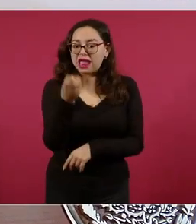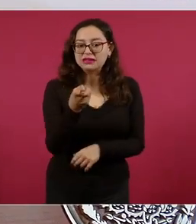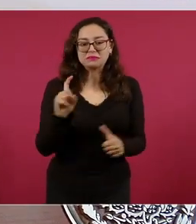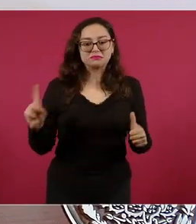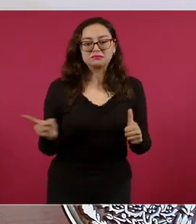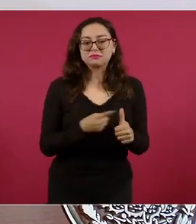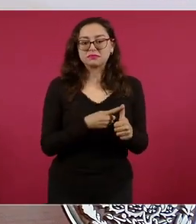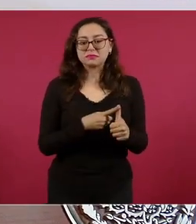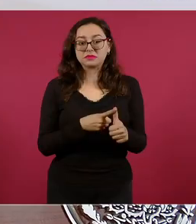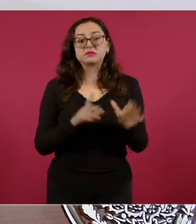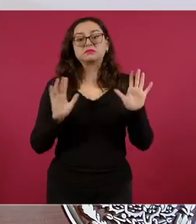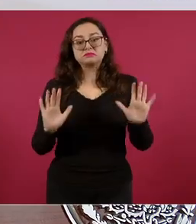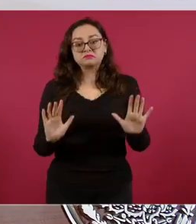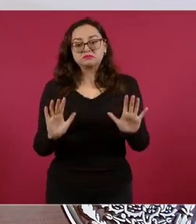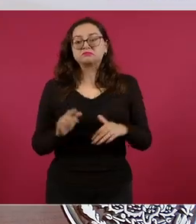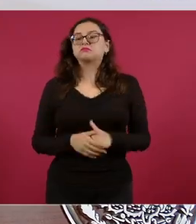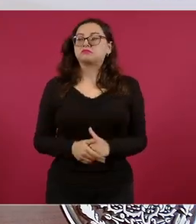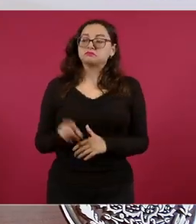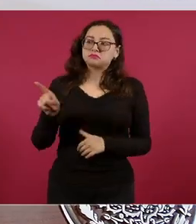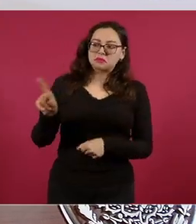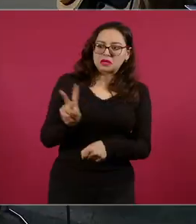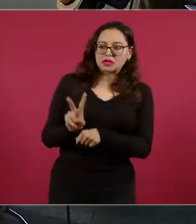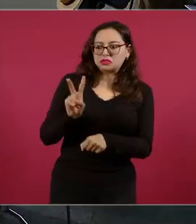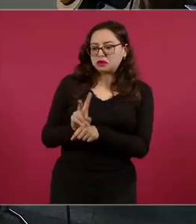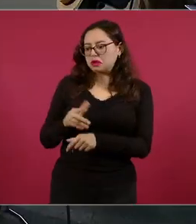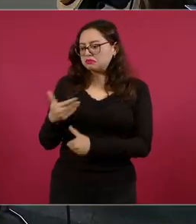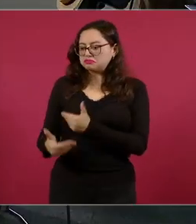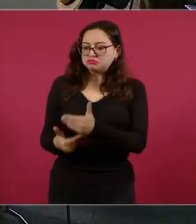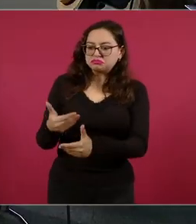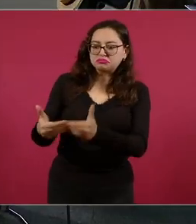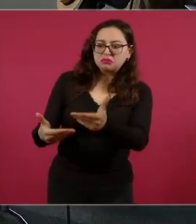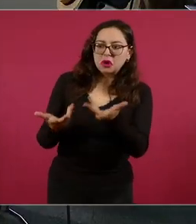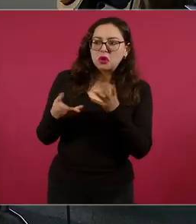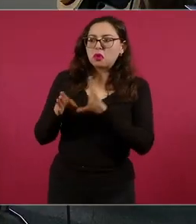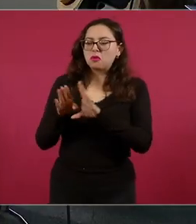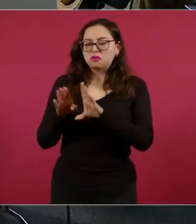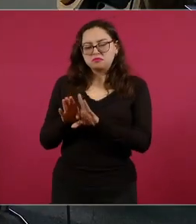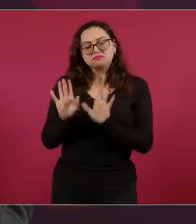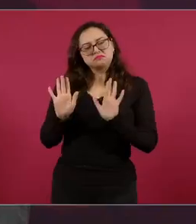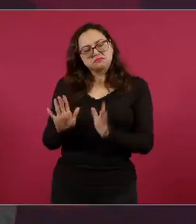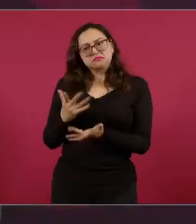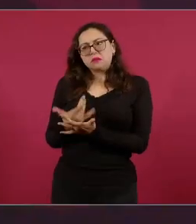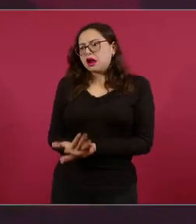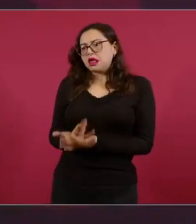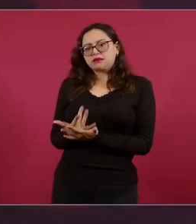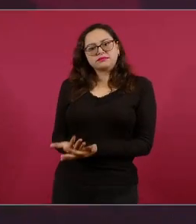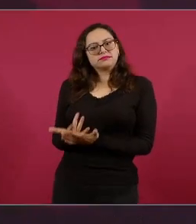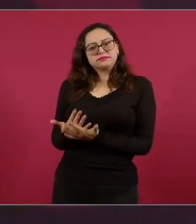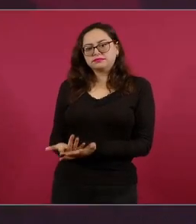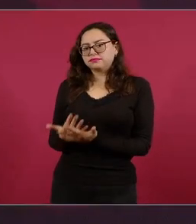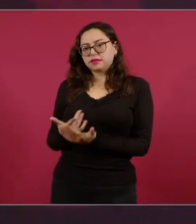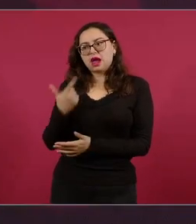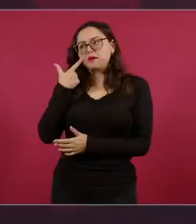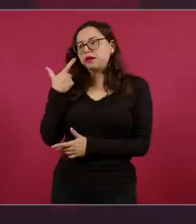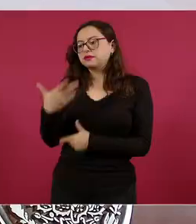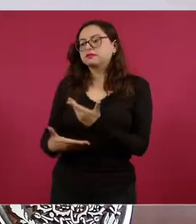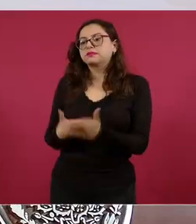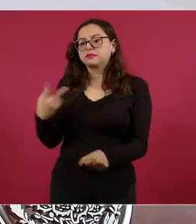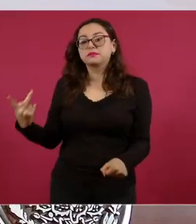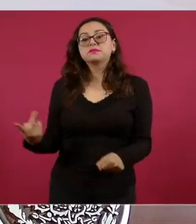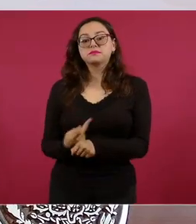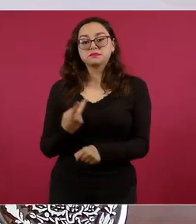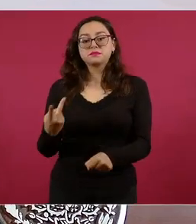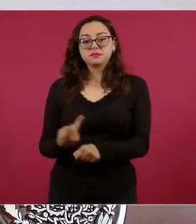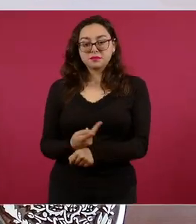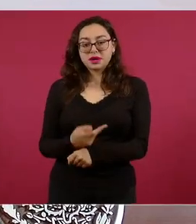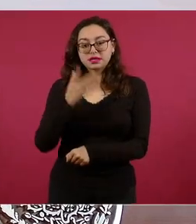Vamos a estar nosotros pendientes de todo lo que esté pasando y vamos a